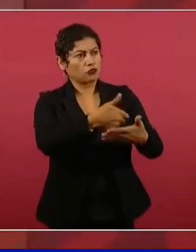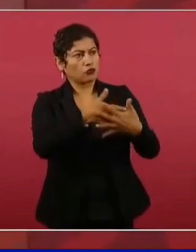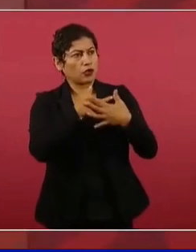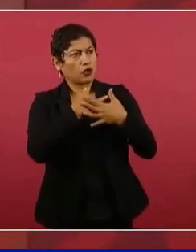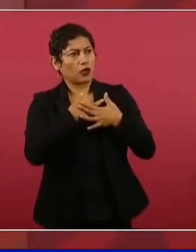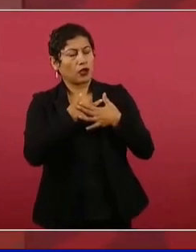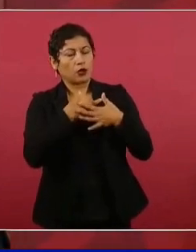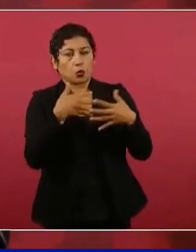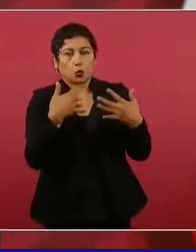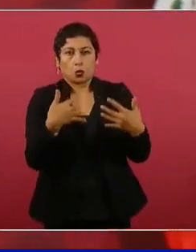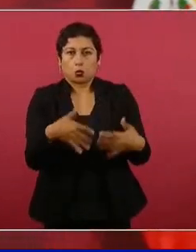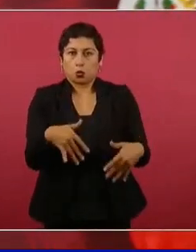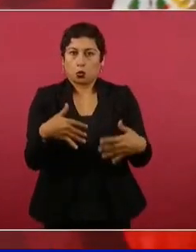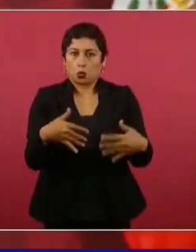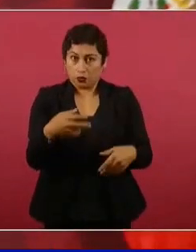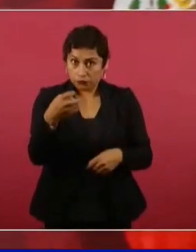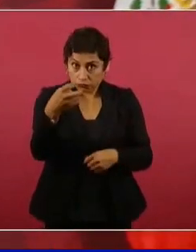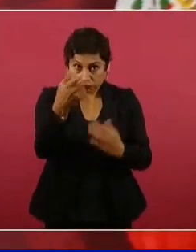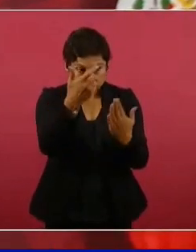no,